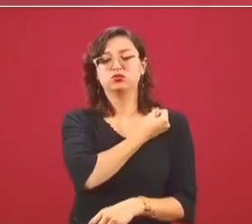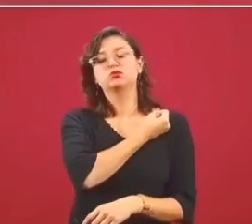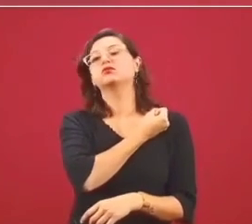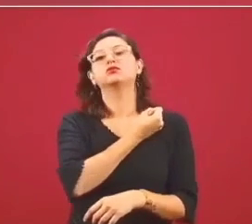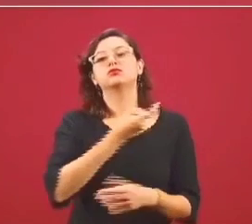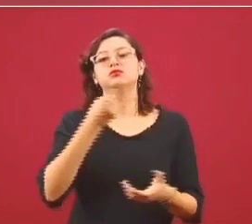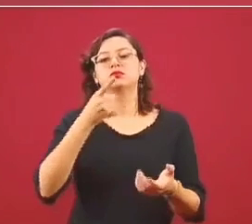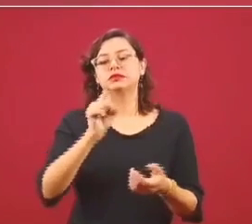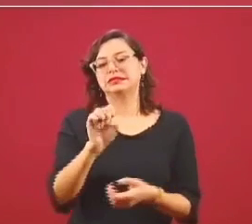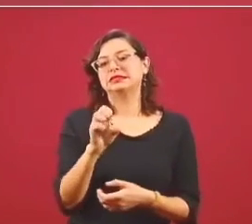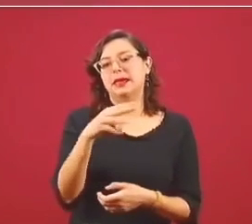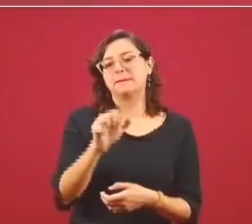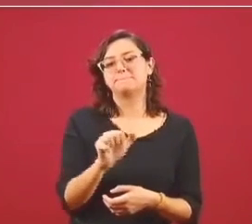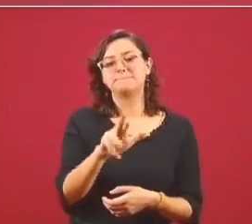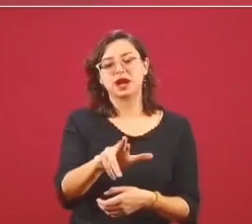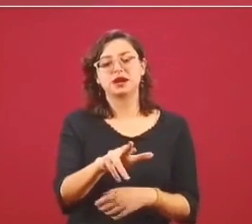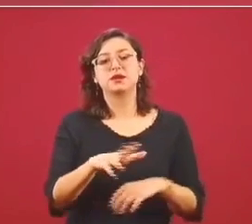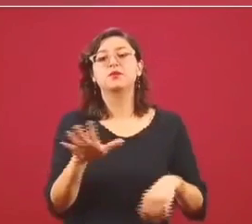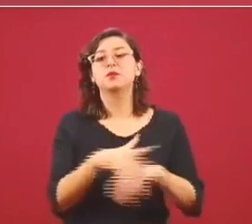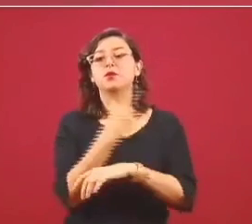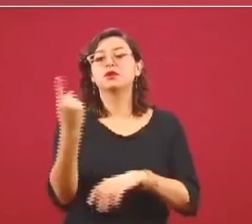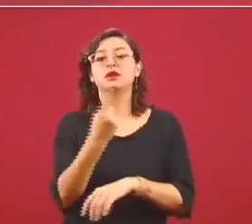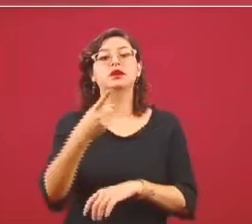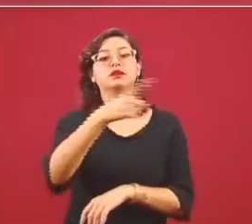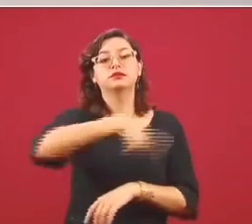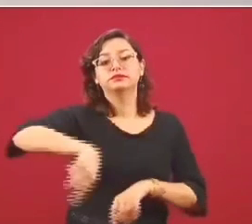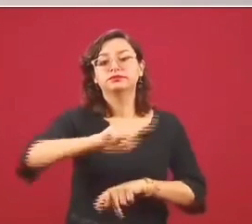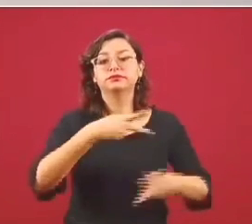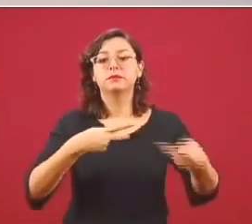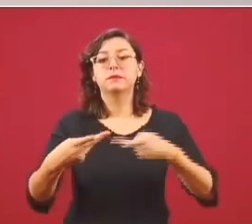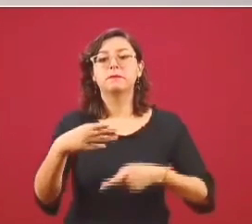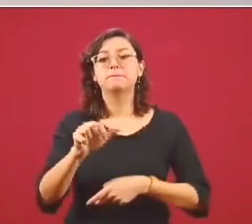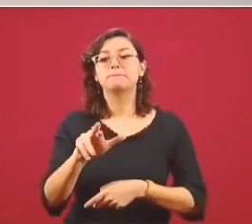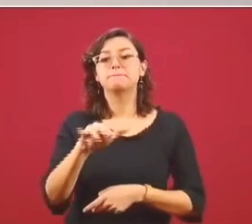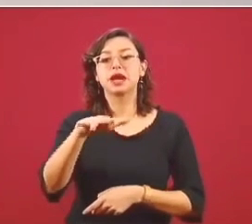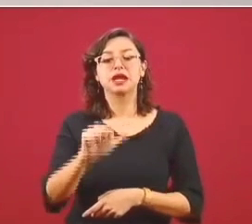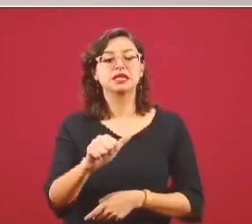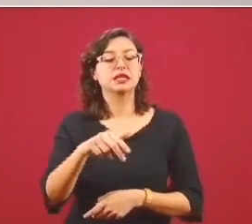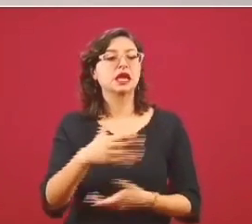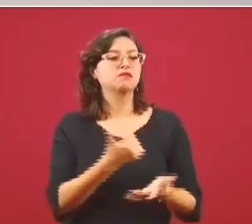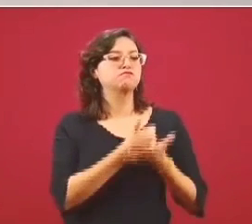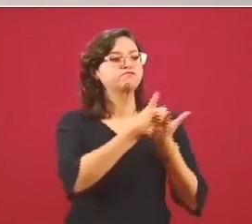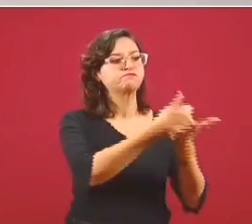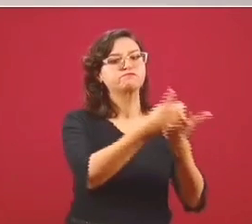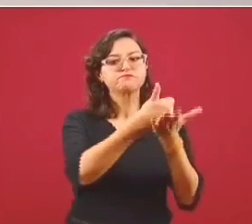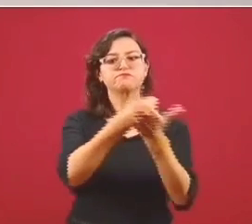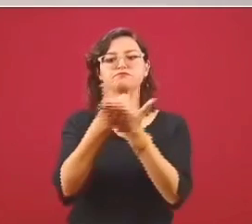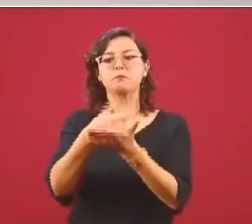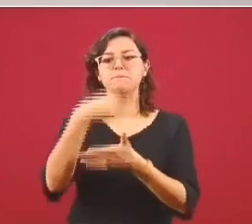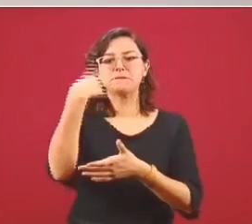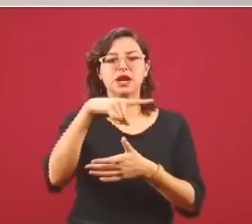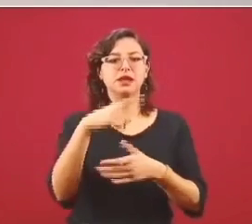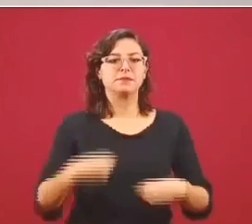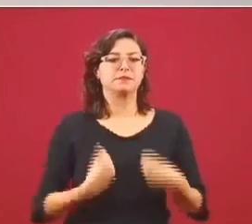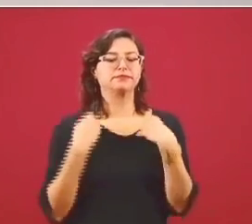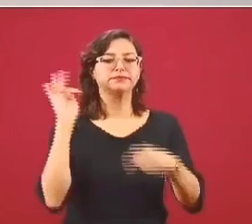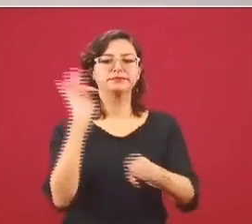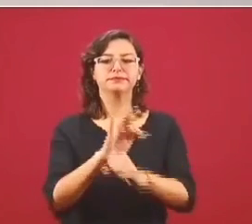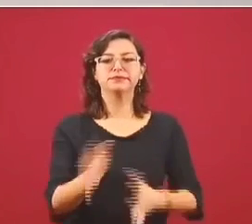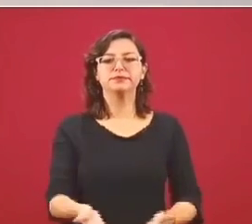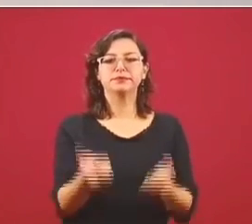ayudándonos en el plan Marina para salvar vidas